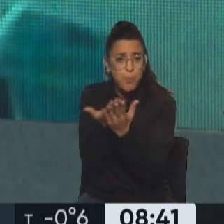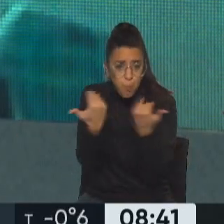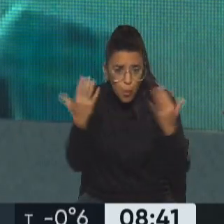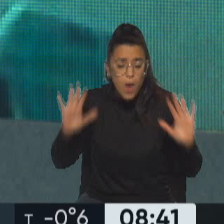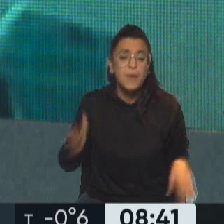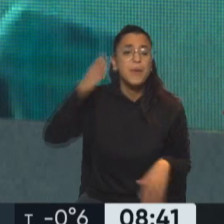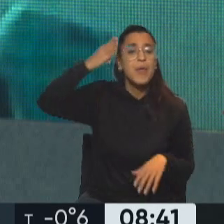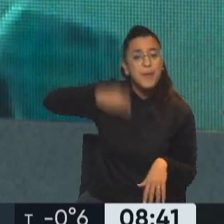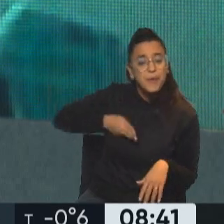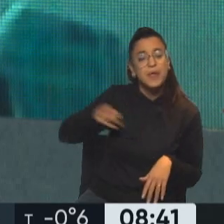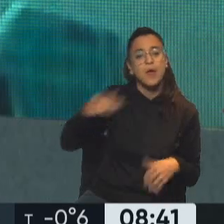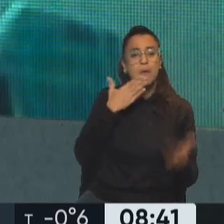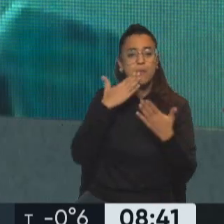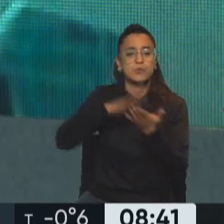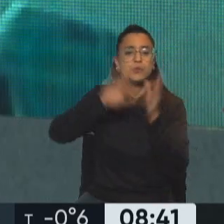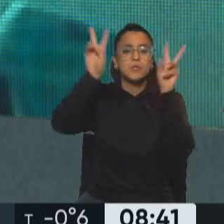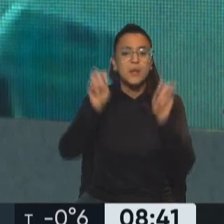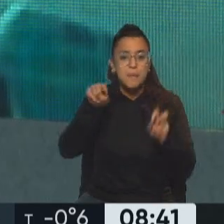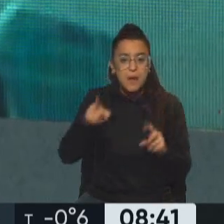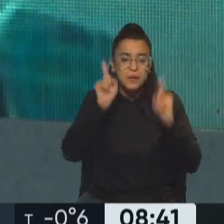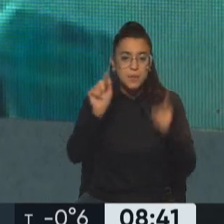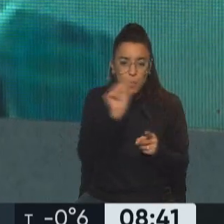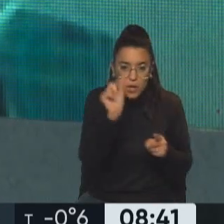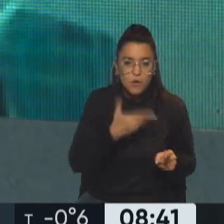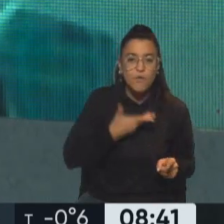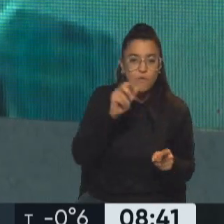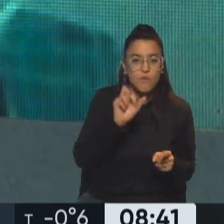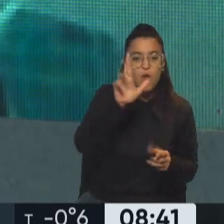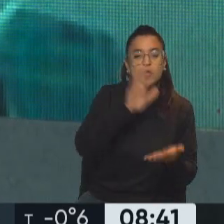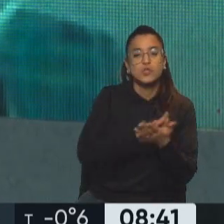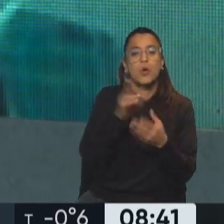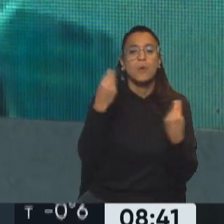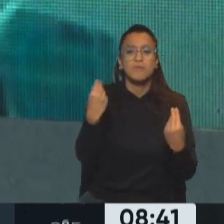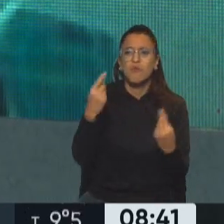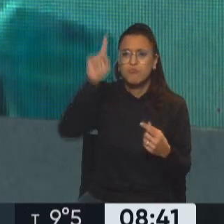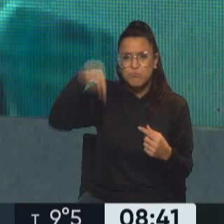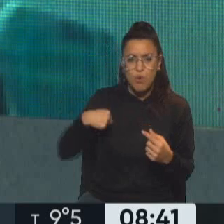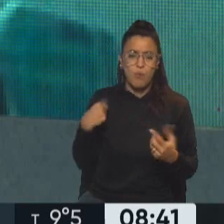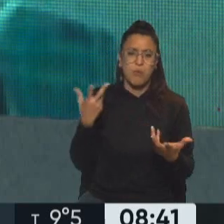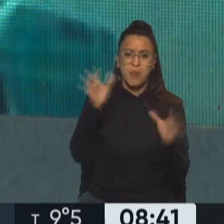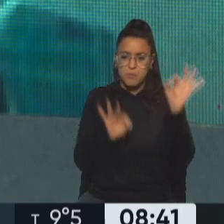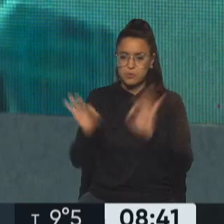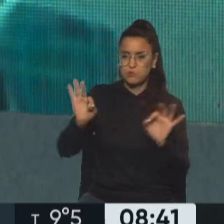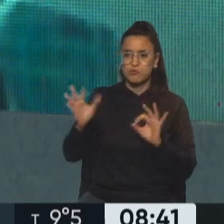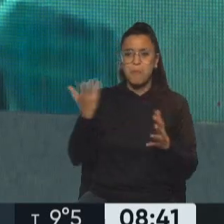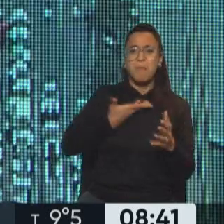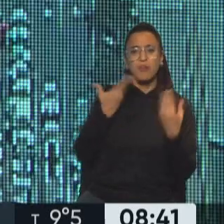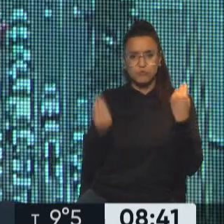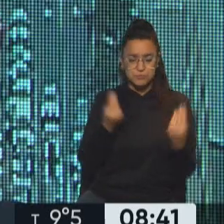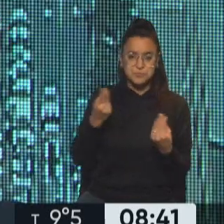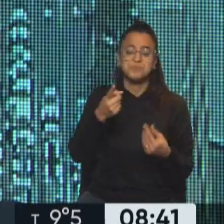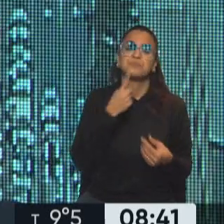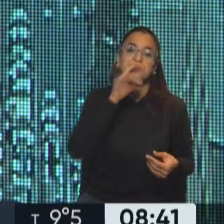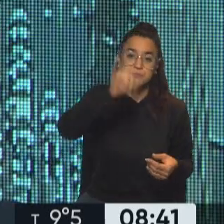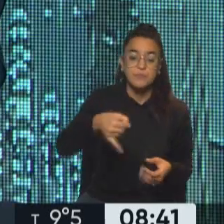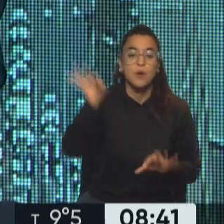Con Beru, Río Laveitia, hablamos de este tema ya mismo, y también en un ratito con Flor Barragán respecto a los impactos que genera este proyecto. A ver, Bero, ¿cómo está? Sí, un